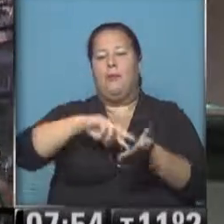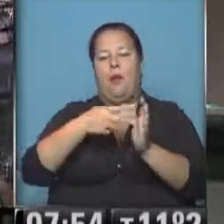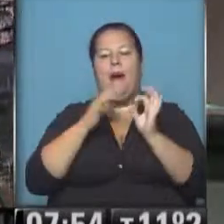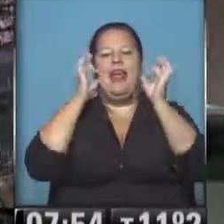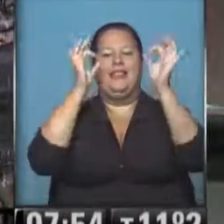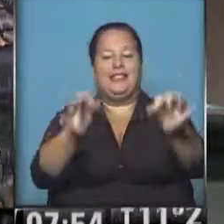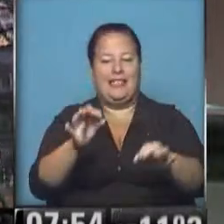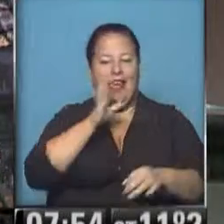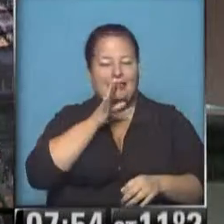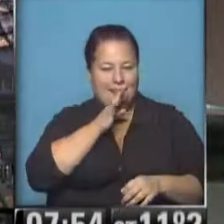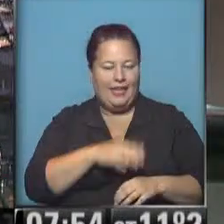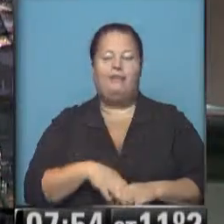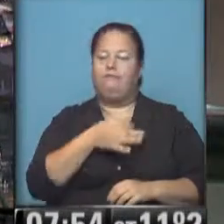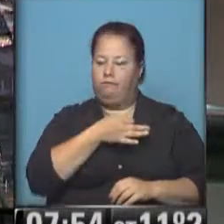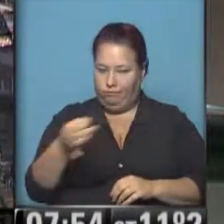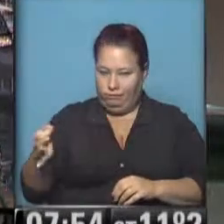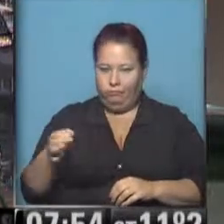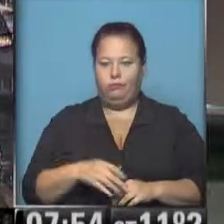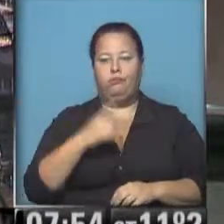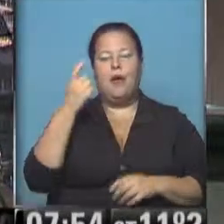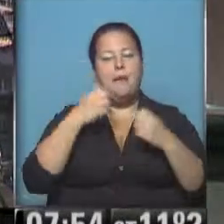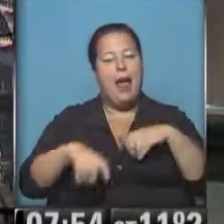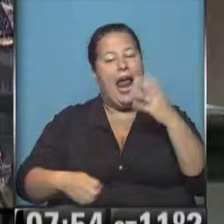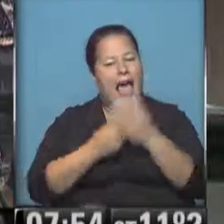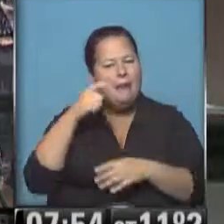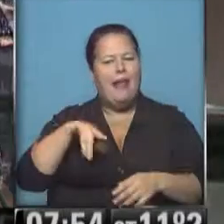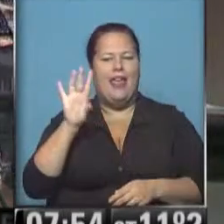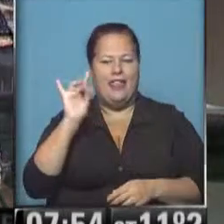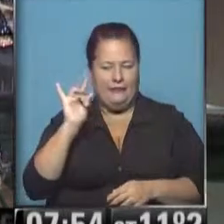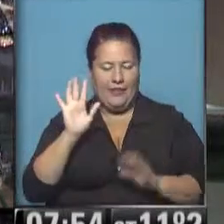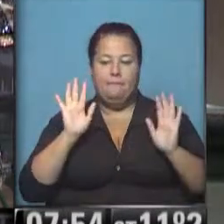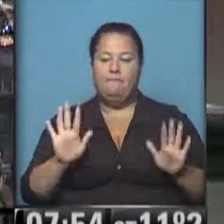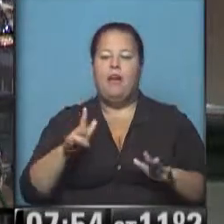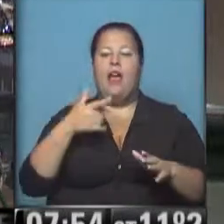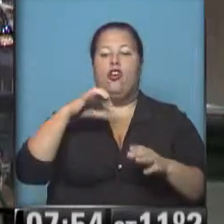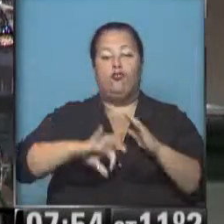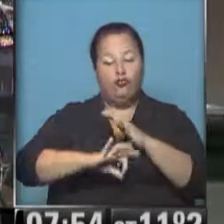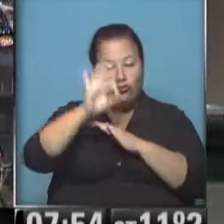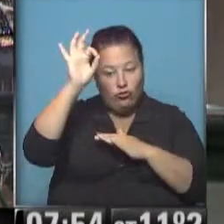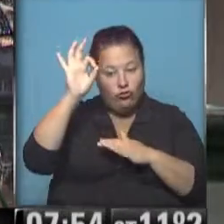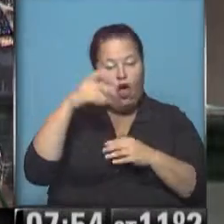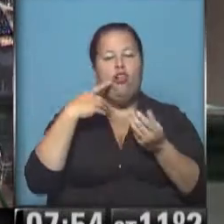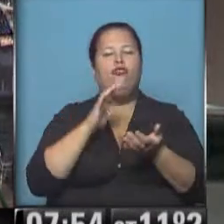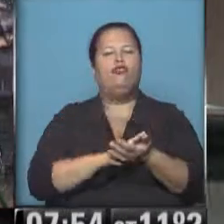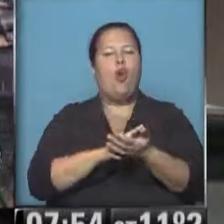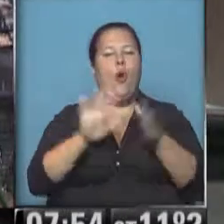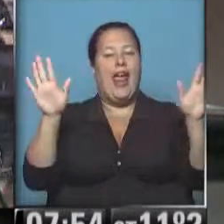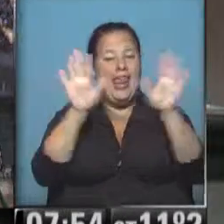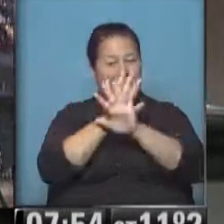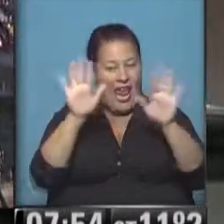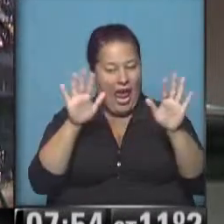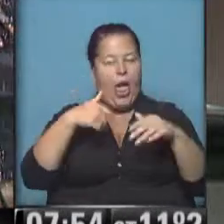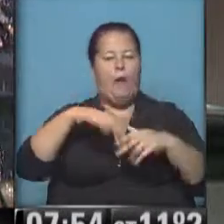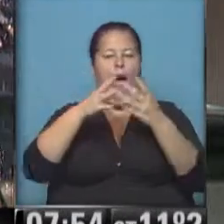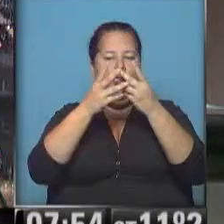la llegada a Ezeiza. Exactamente, un inicio de mañana difícil. Ahora, con la salida del sol, lo que es la niebla en particular